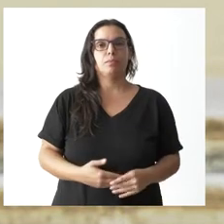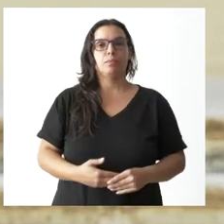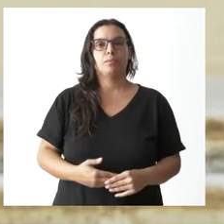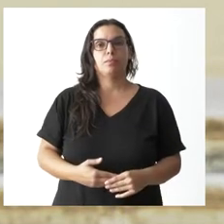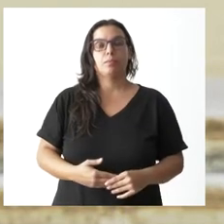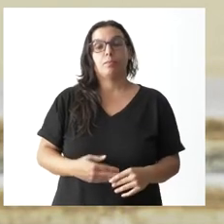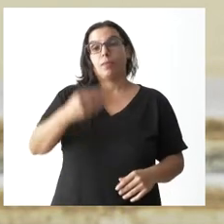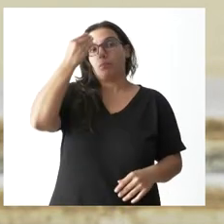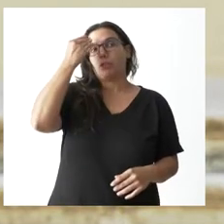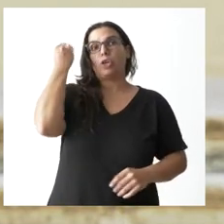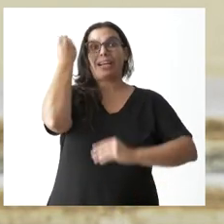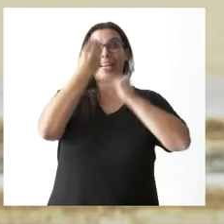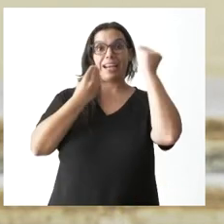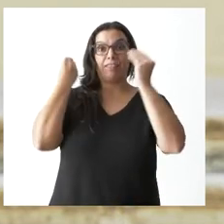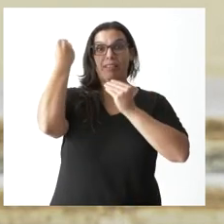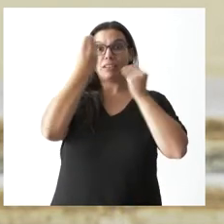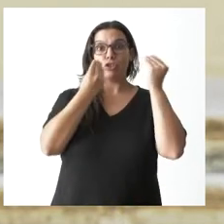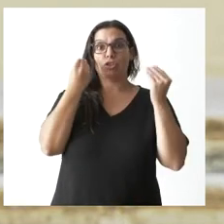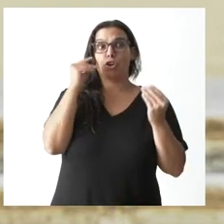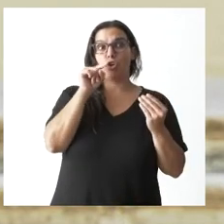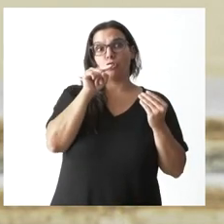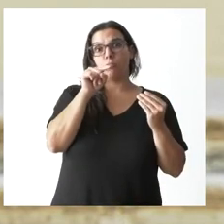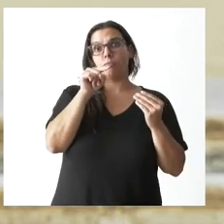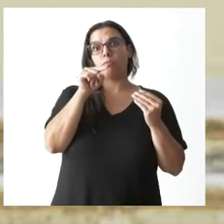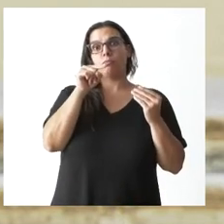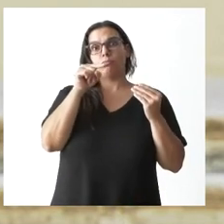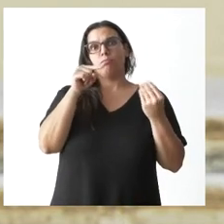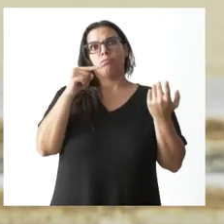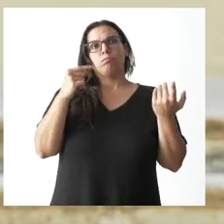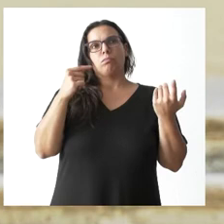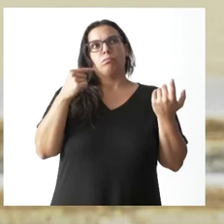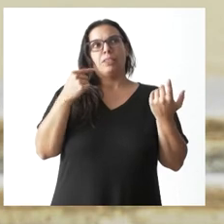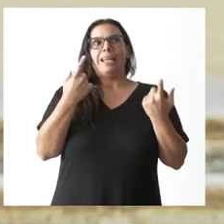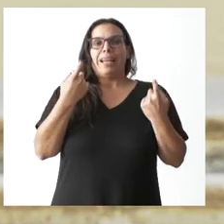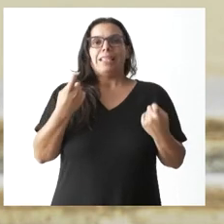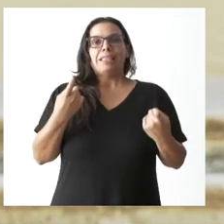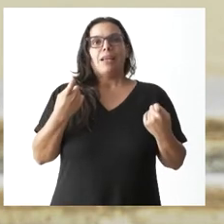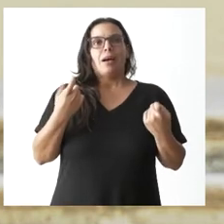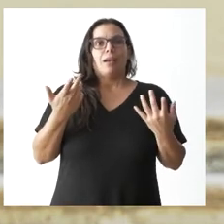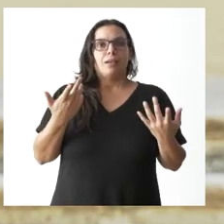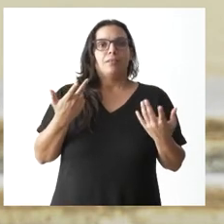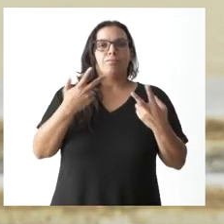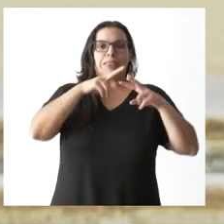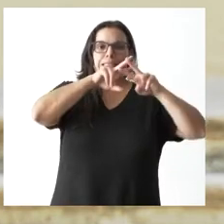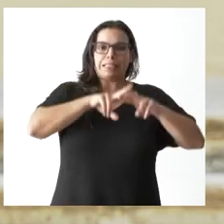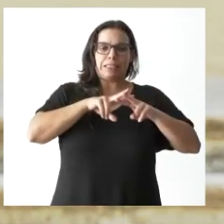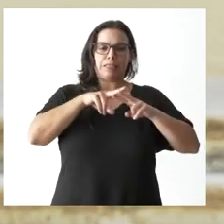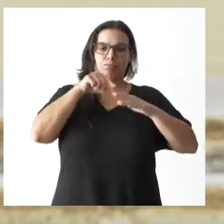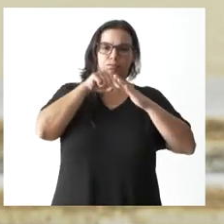una reflexión de esta naturaleza requiere, como digo, un análisis, una reflexión